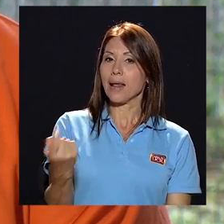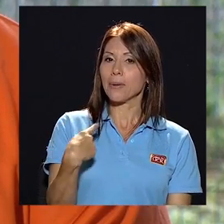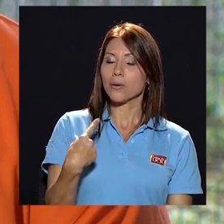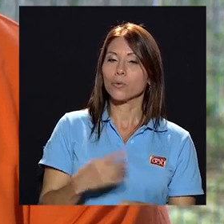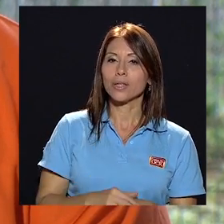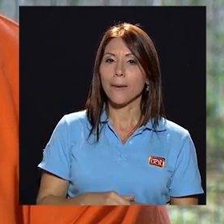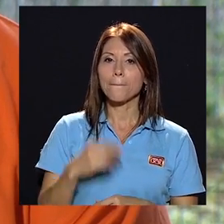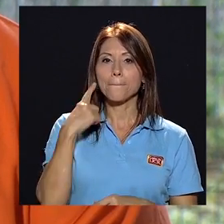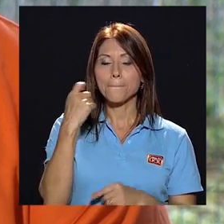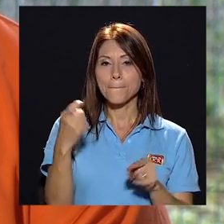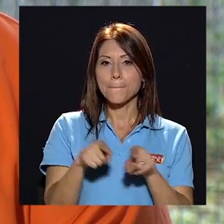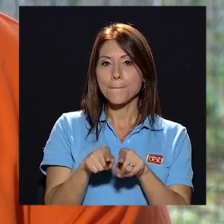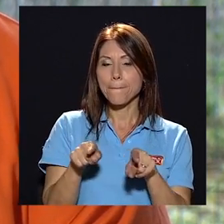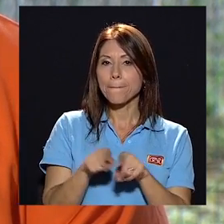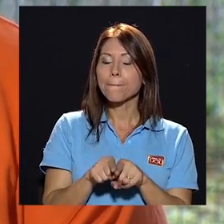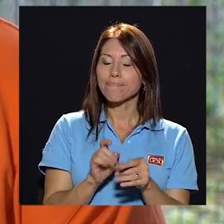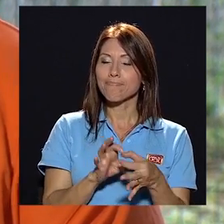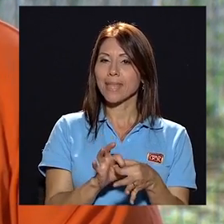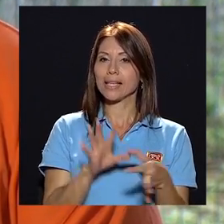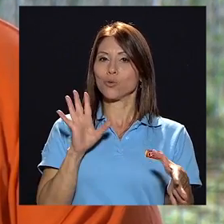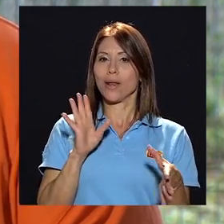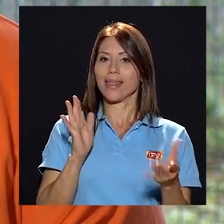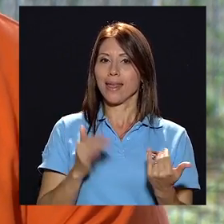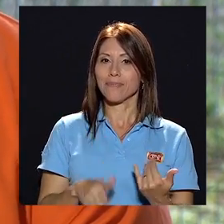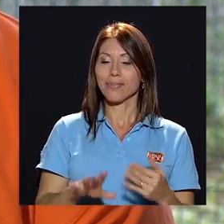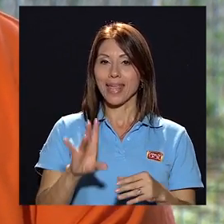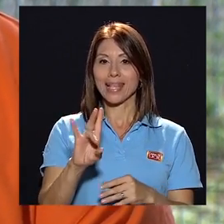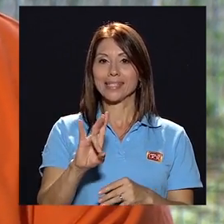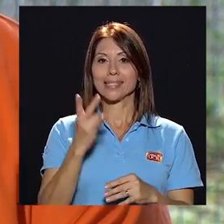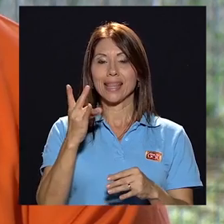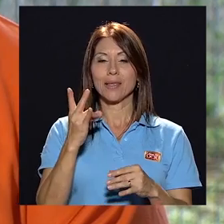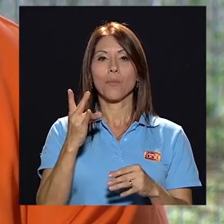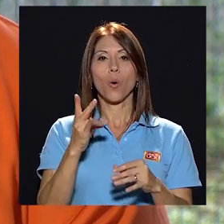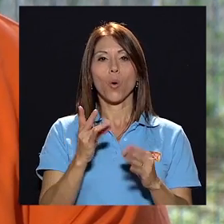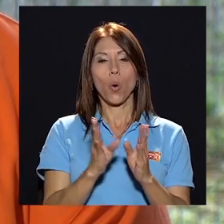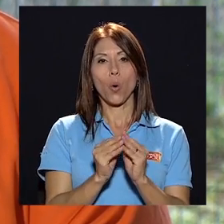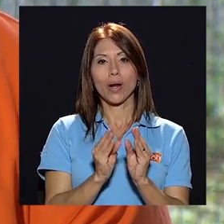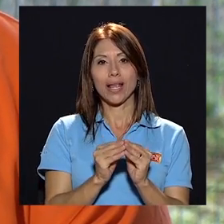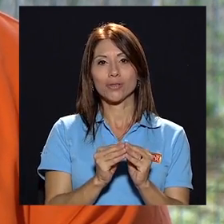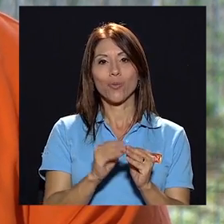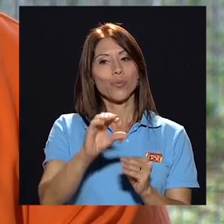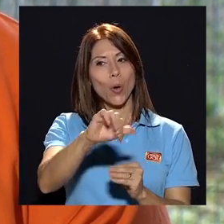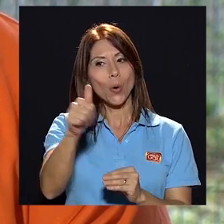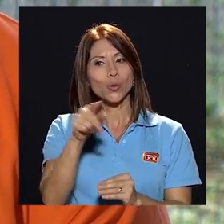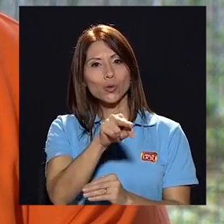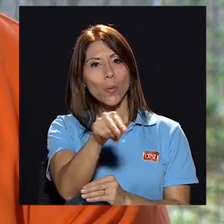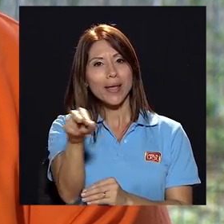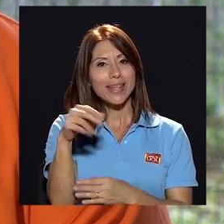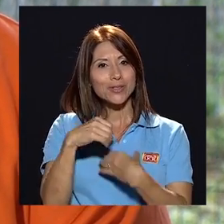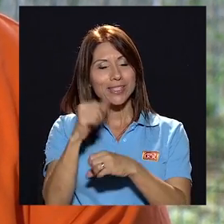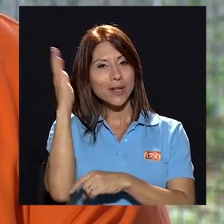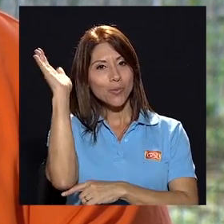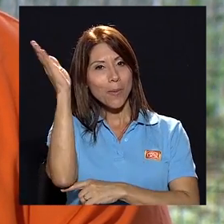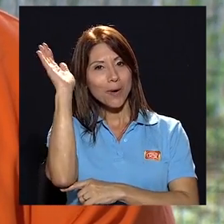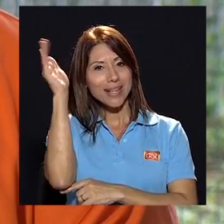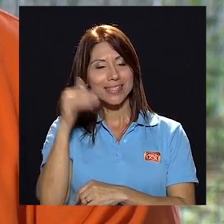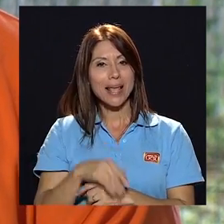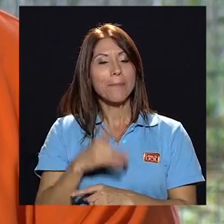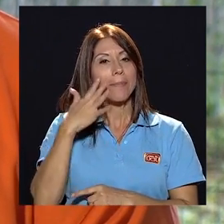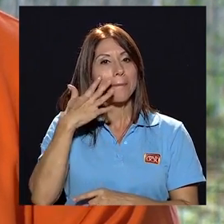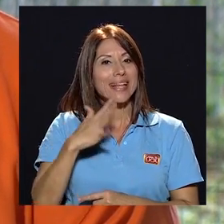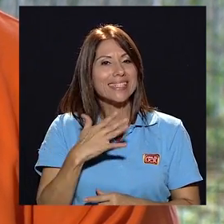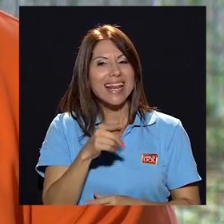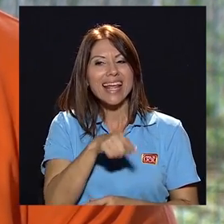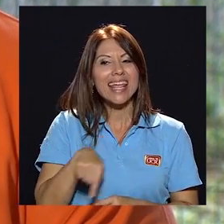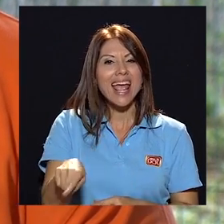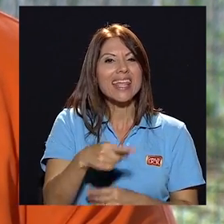interesante esa pregunta porque también de casualidad en el séptimo congreso otros compañeros hicieron una ponencia pareciera